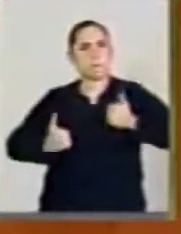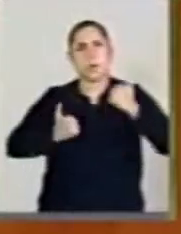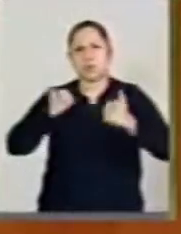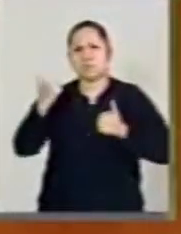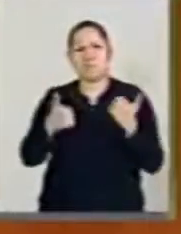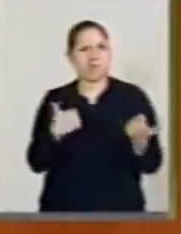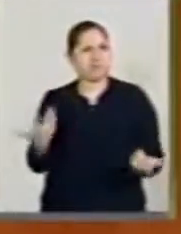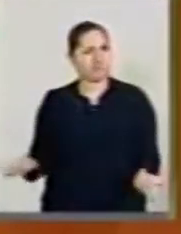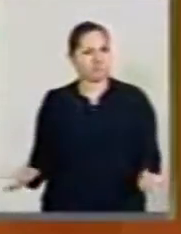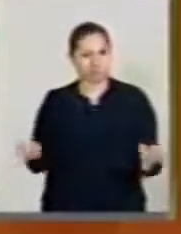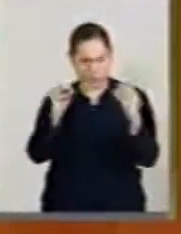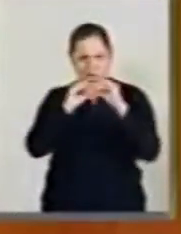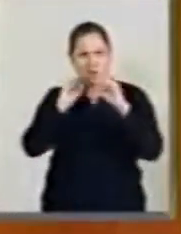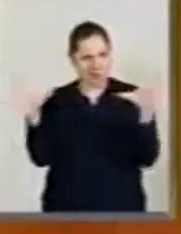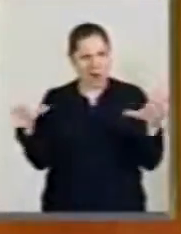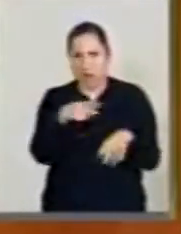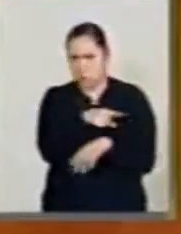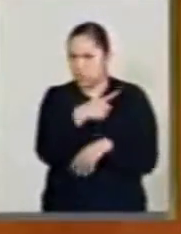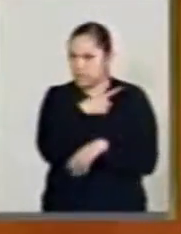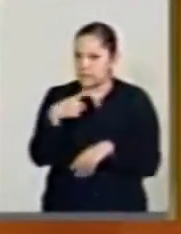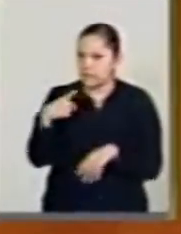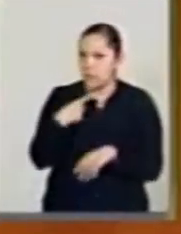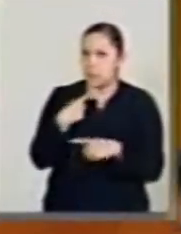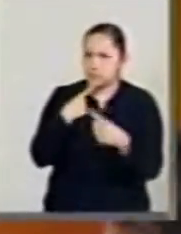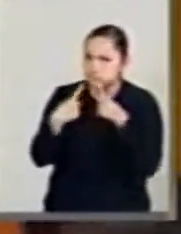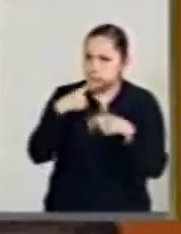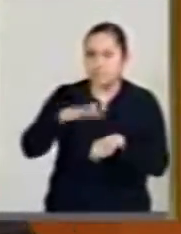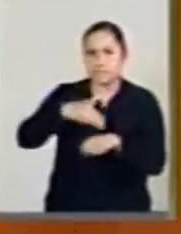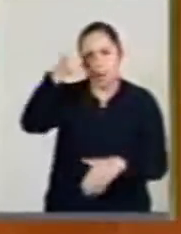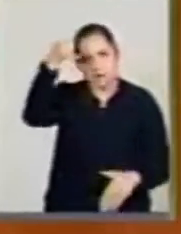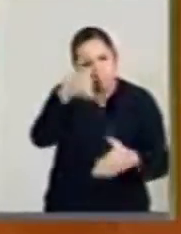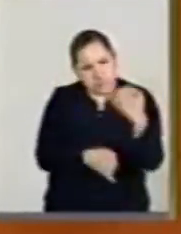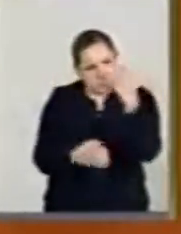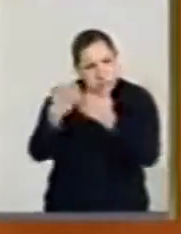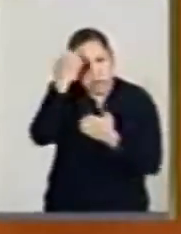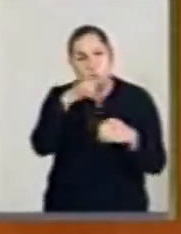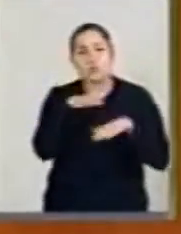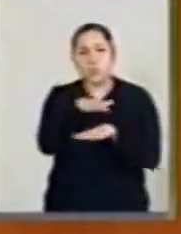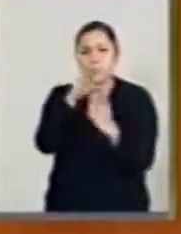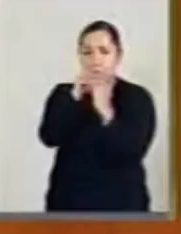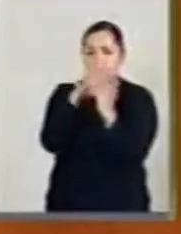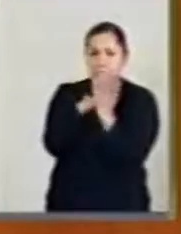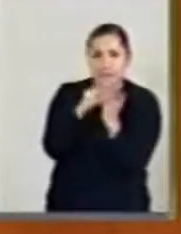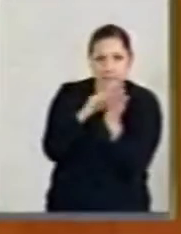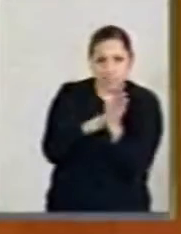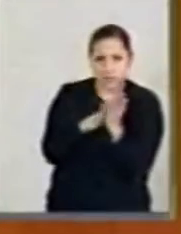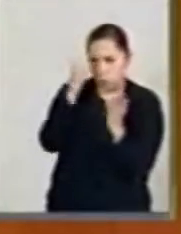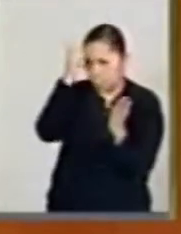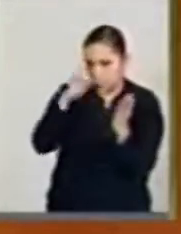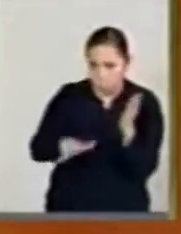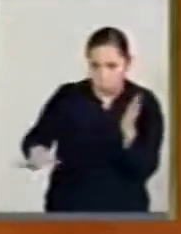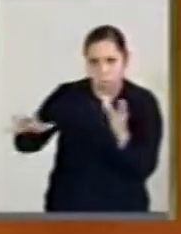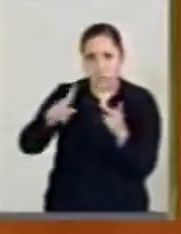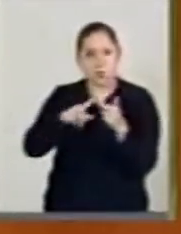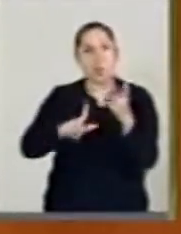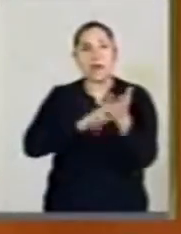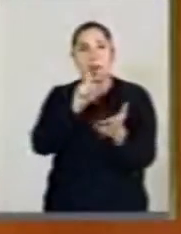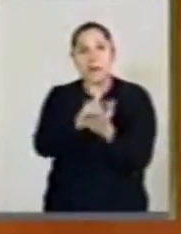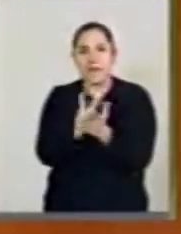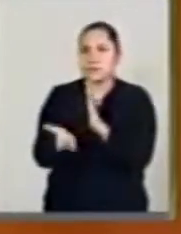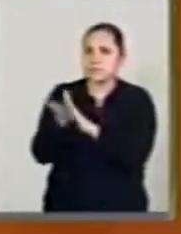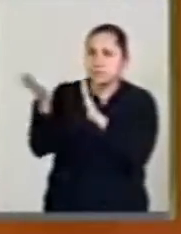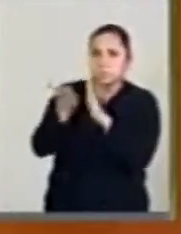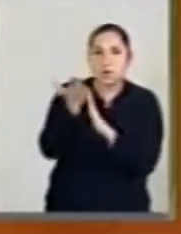que hay que generar una agenda completa sobre el registro público, sobre la ley de obras, sobre todos los temas en donde grandes empresarios